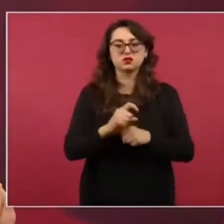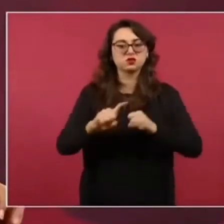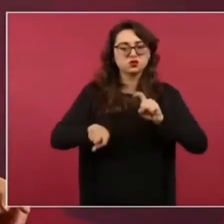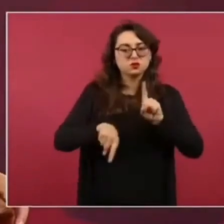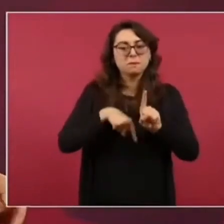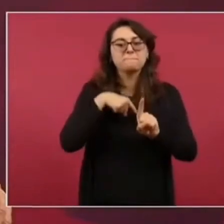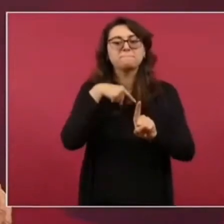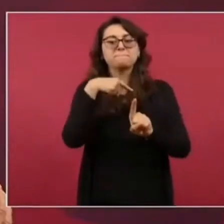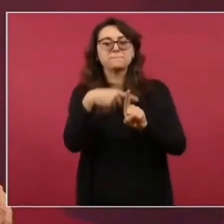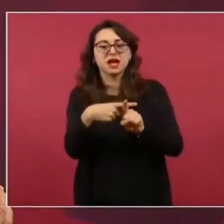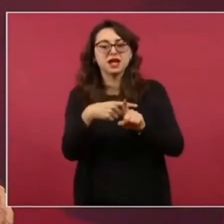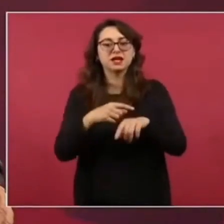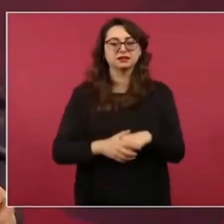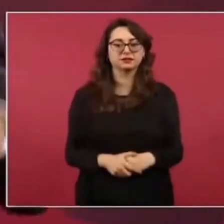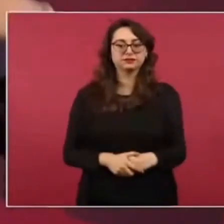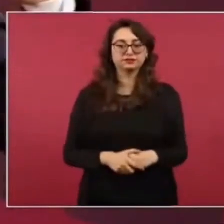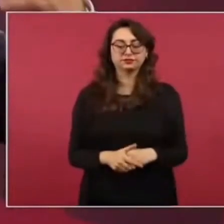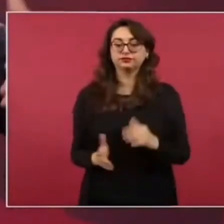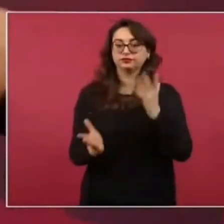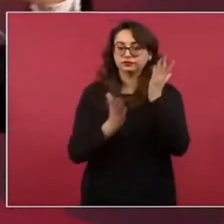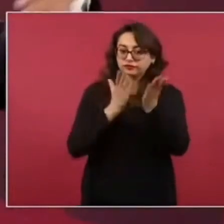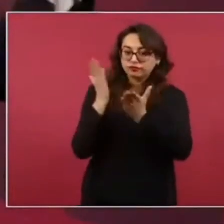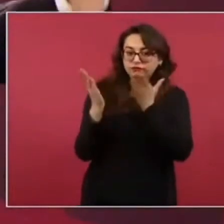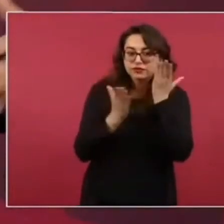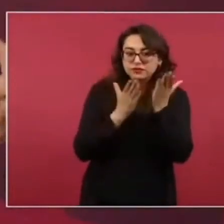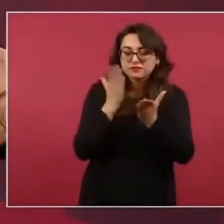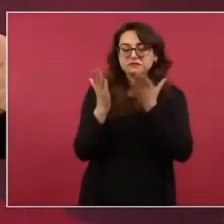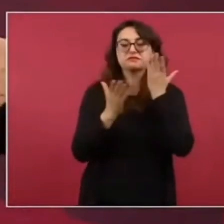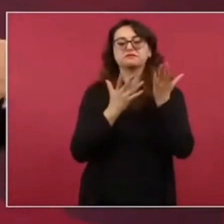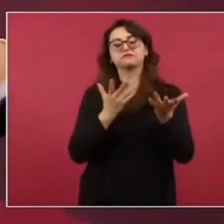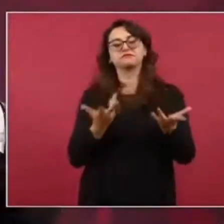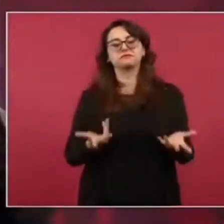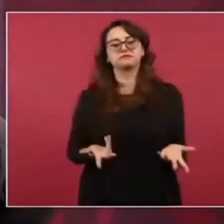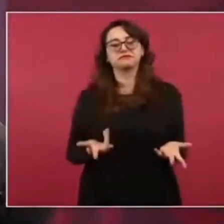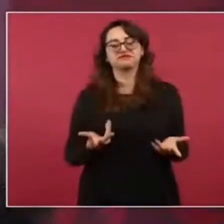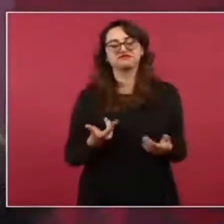si estaban estudiando y que les dieran a los padres